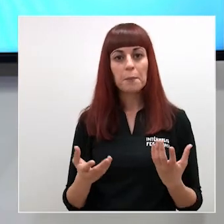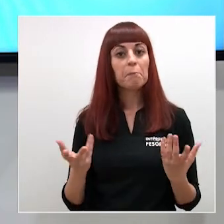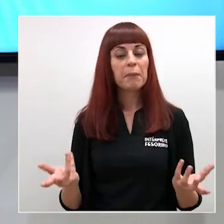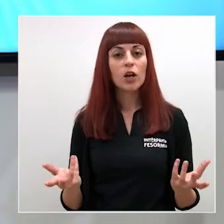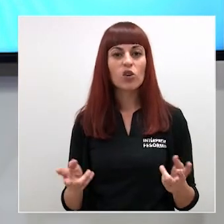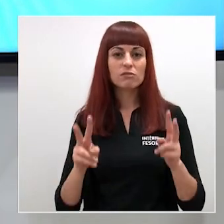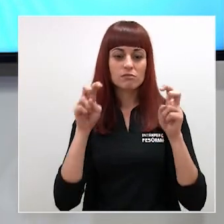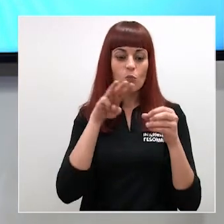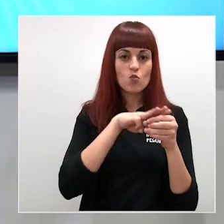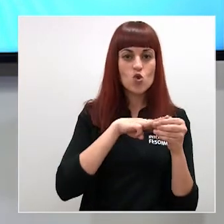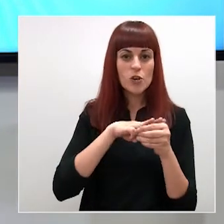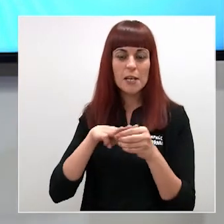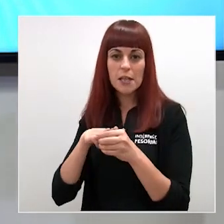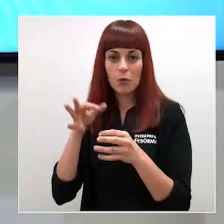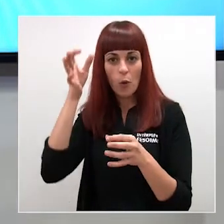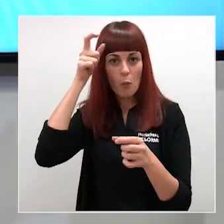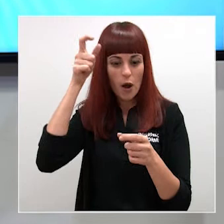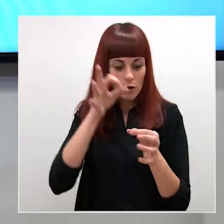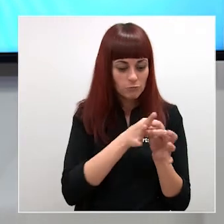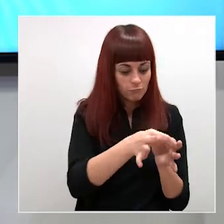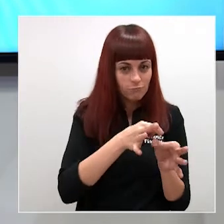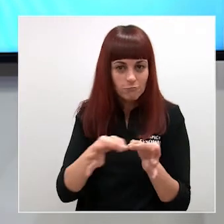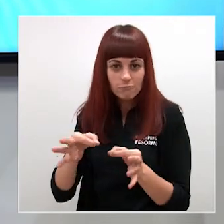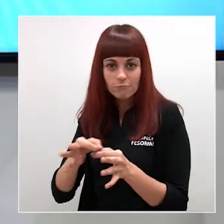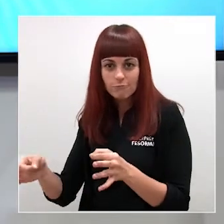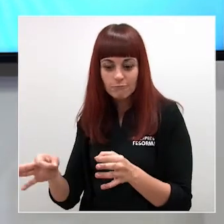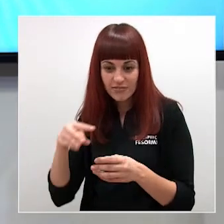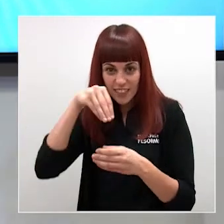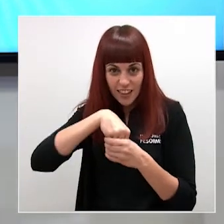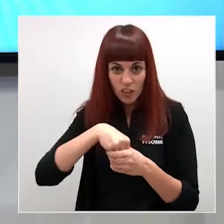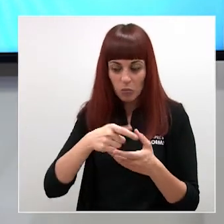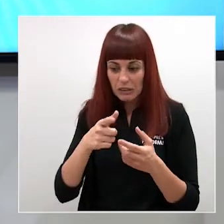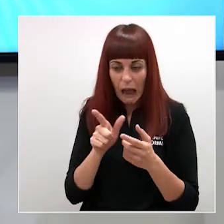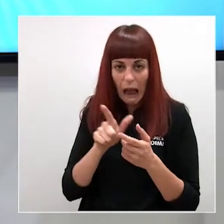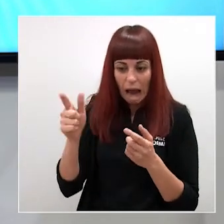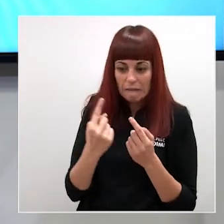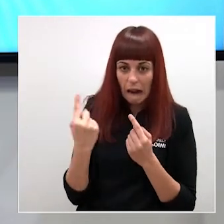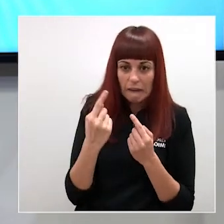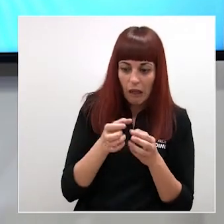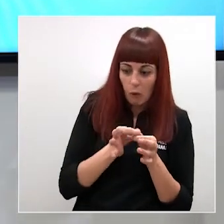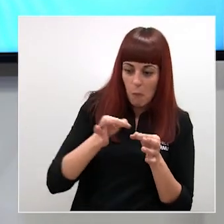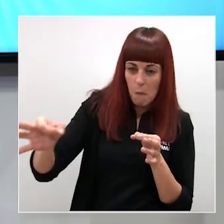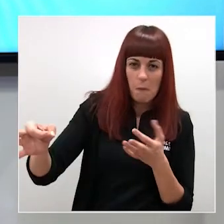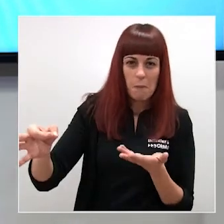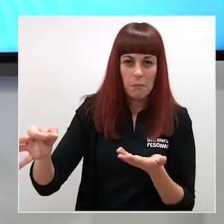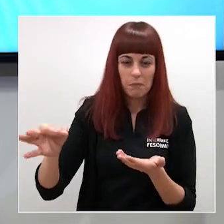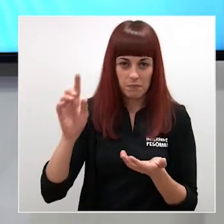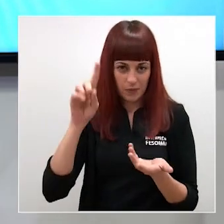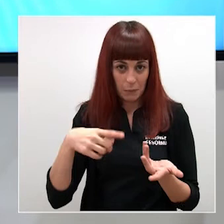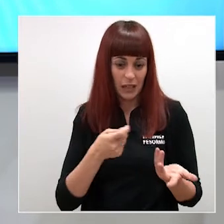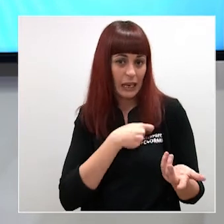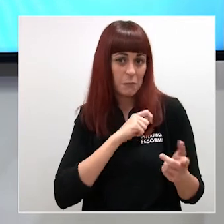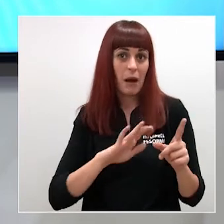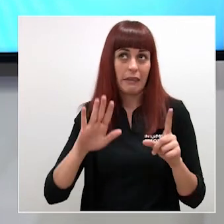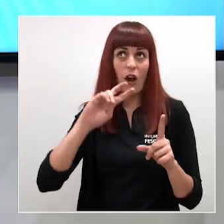respecto a los municipios son municipios efectivamente que están metidos en la sierra que están aislados eso también pasa en el norte de España hay municipios en los que hay muy